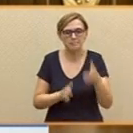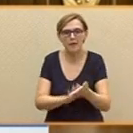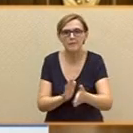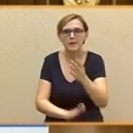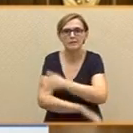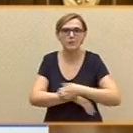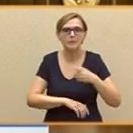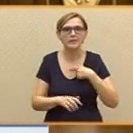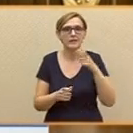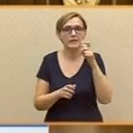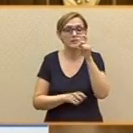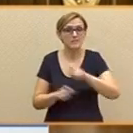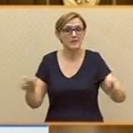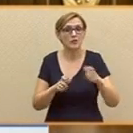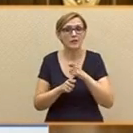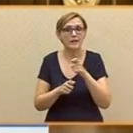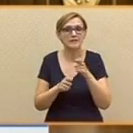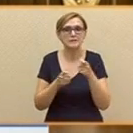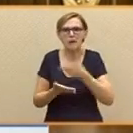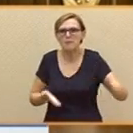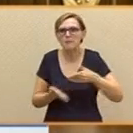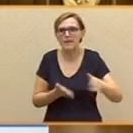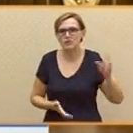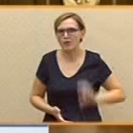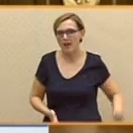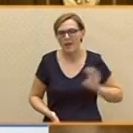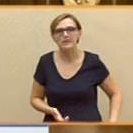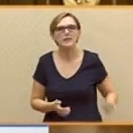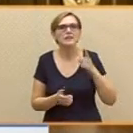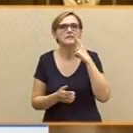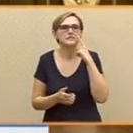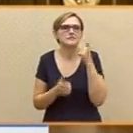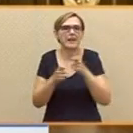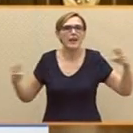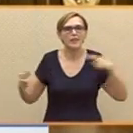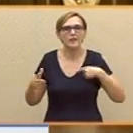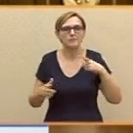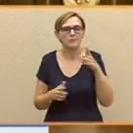millonarios en España aumentaba y los ejecutivos del IBEX veían cómo crecían sus salarios.